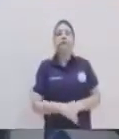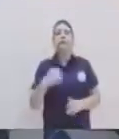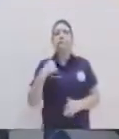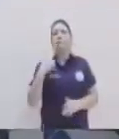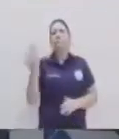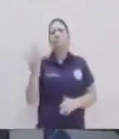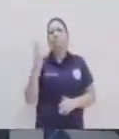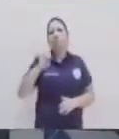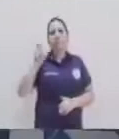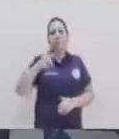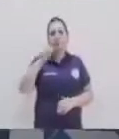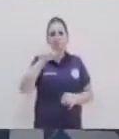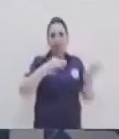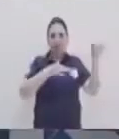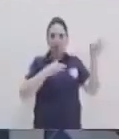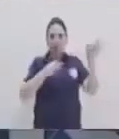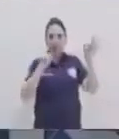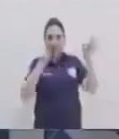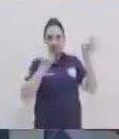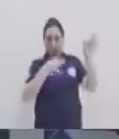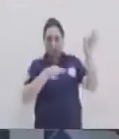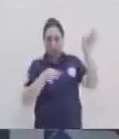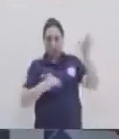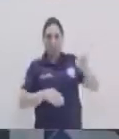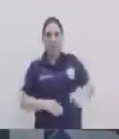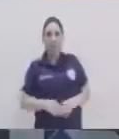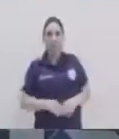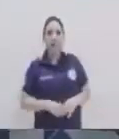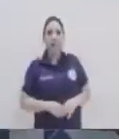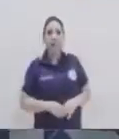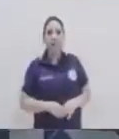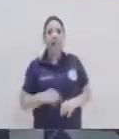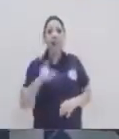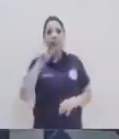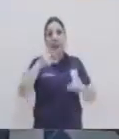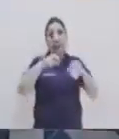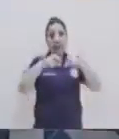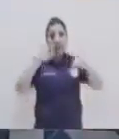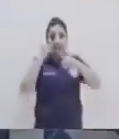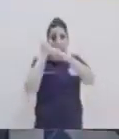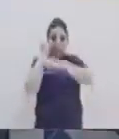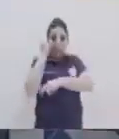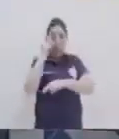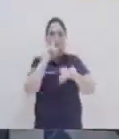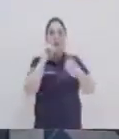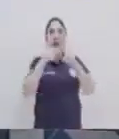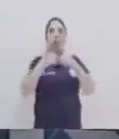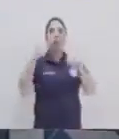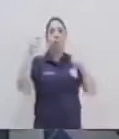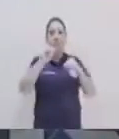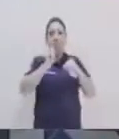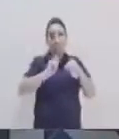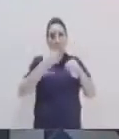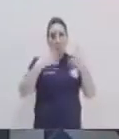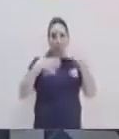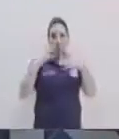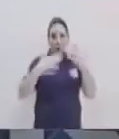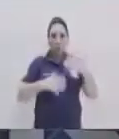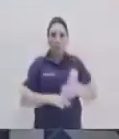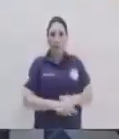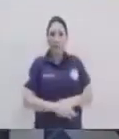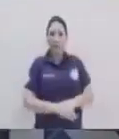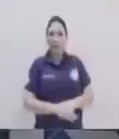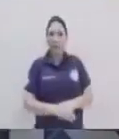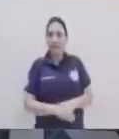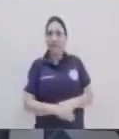lo que necesitamos es una hoja. Necesitamos una hoja de papel, nuestras reglas y nuestros marcadores. Perfecto.